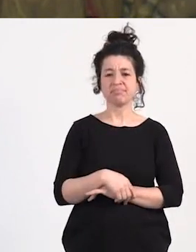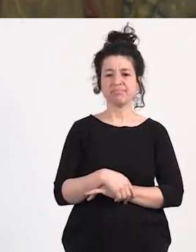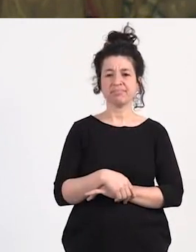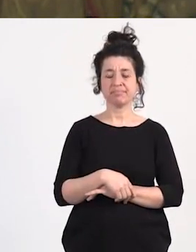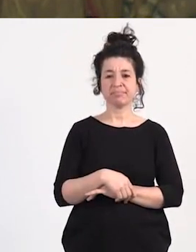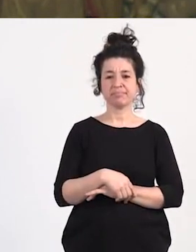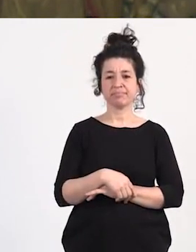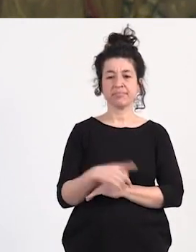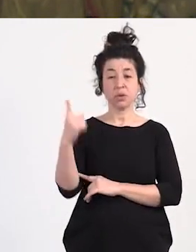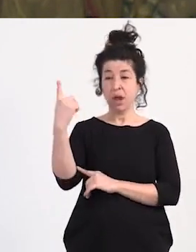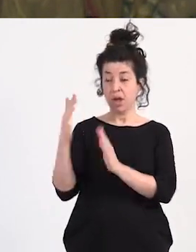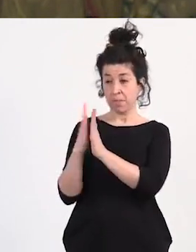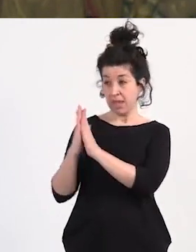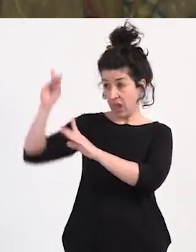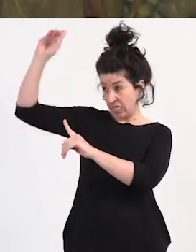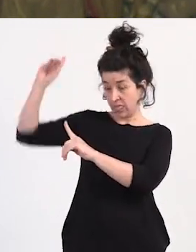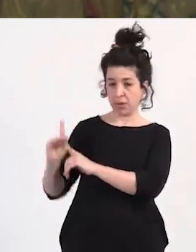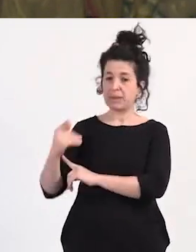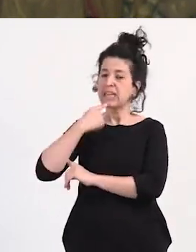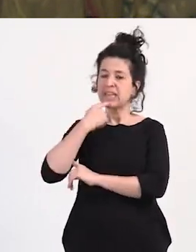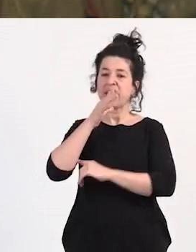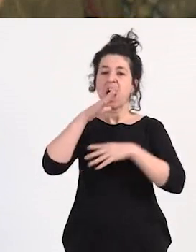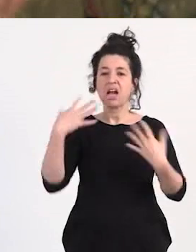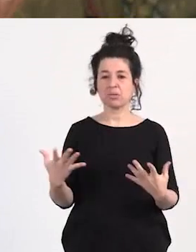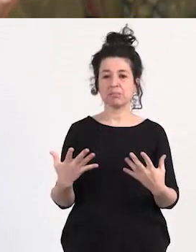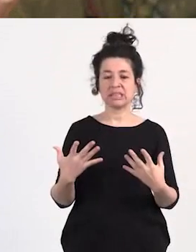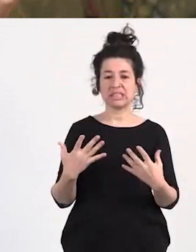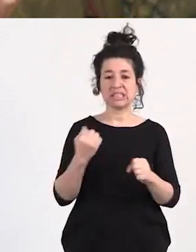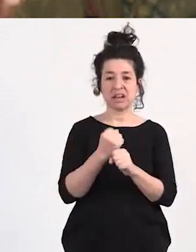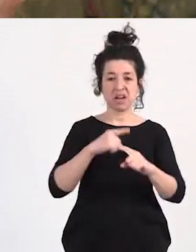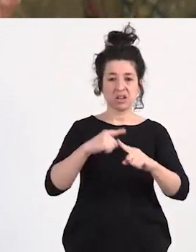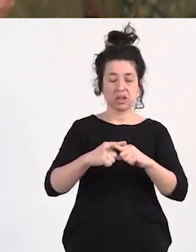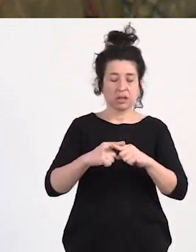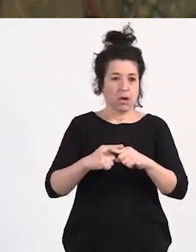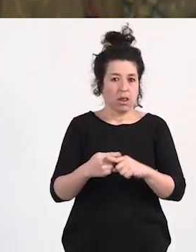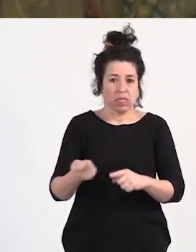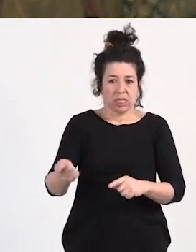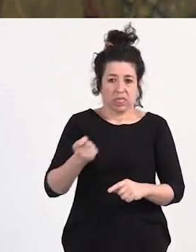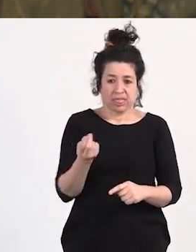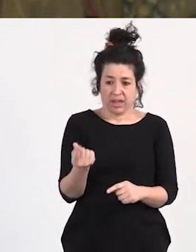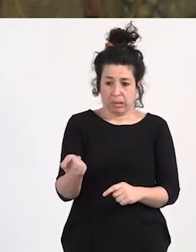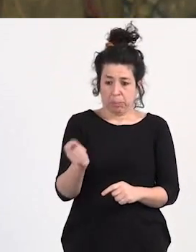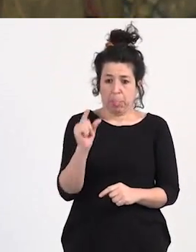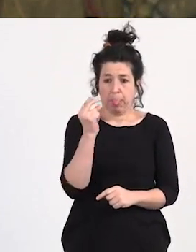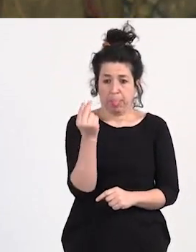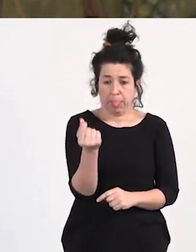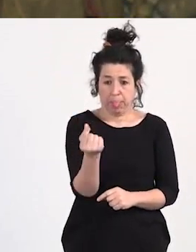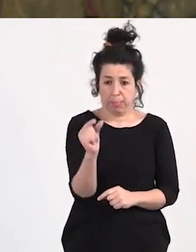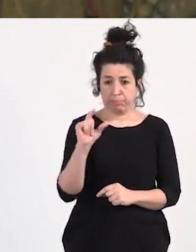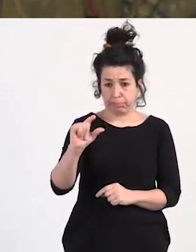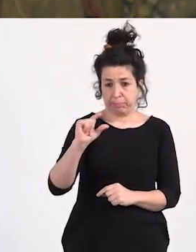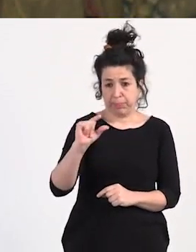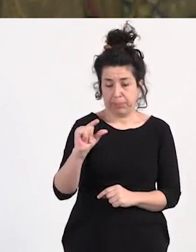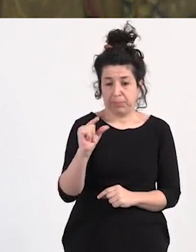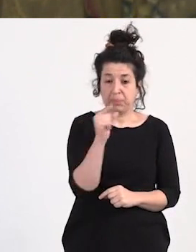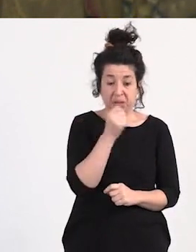en un momento una de las compañeras decía que ahora el trabajo sexual apenas nos da para comer pero eso no le escapa a la gran realidad de otros